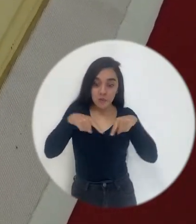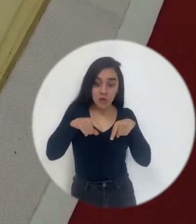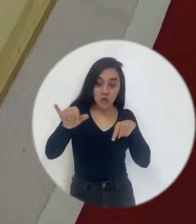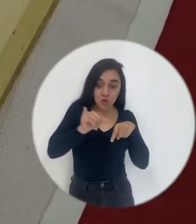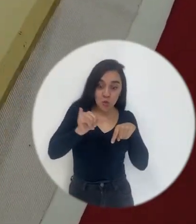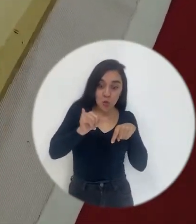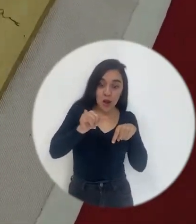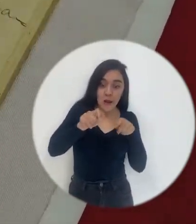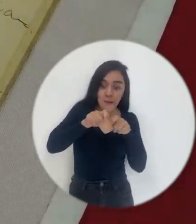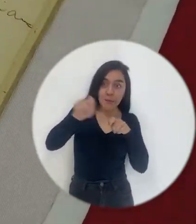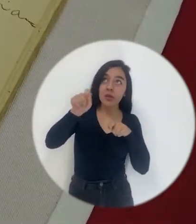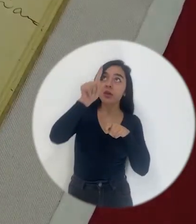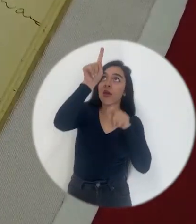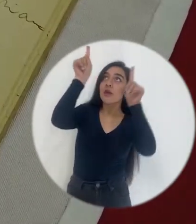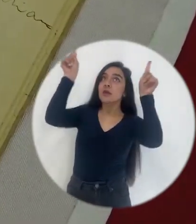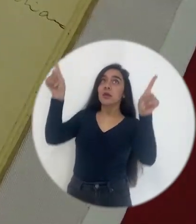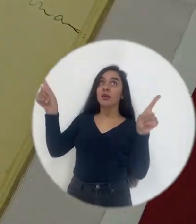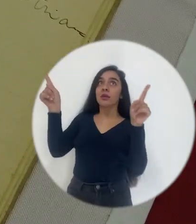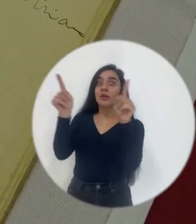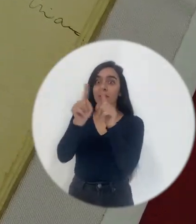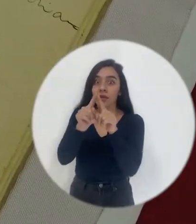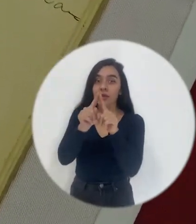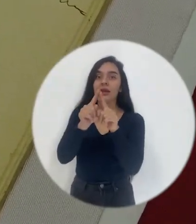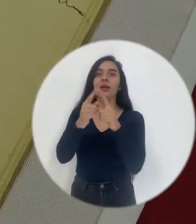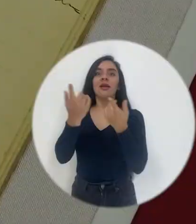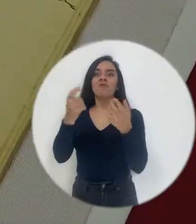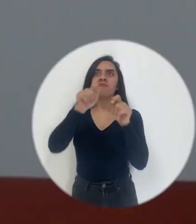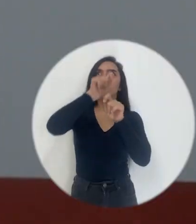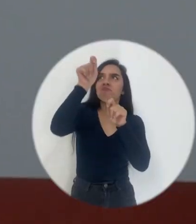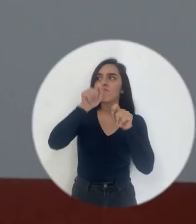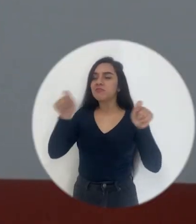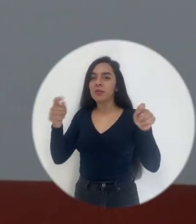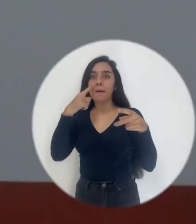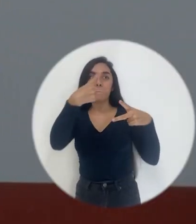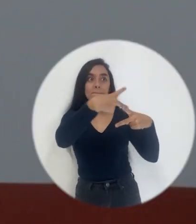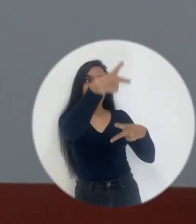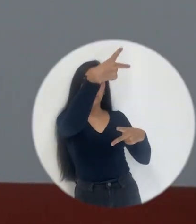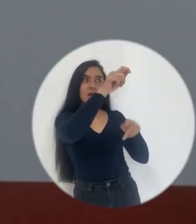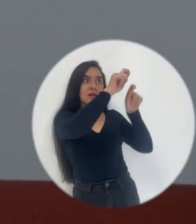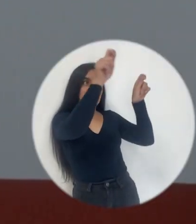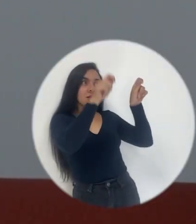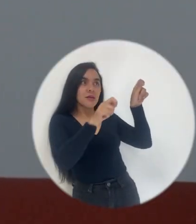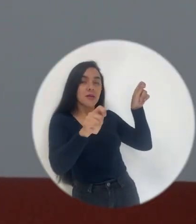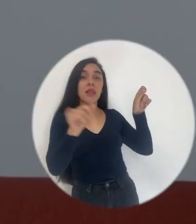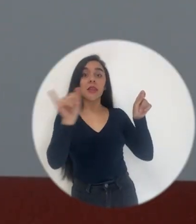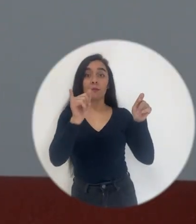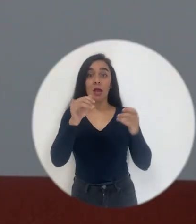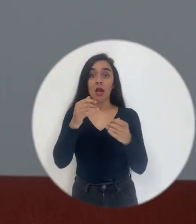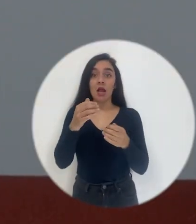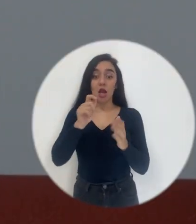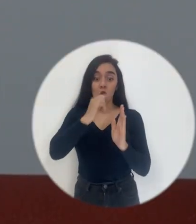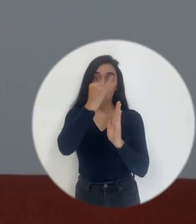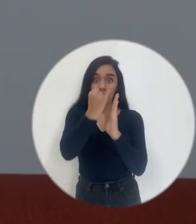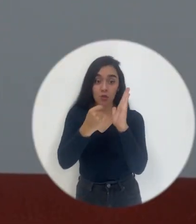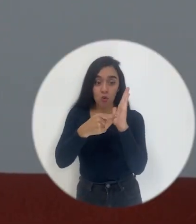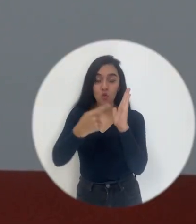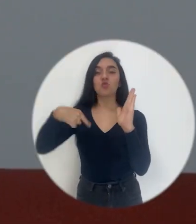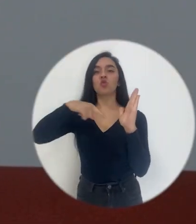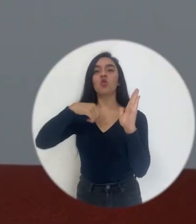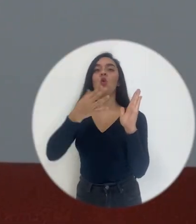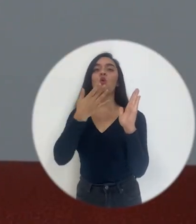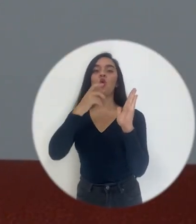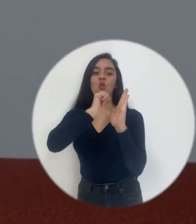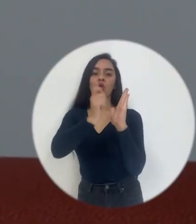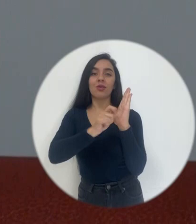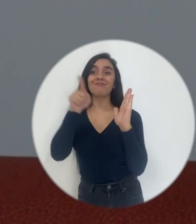tanto cuanto medía el cielo raso. Medíamos ventanas, coloreábamos los dibujos, porque la profesora